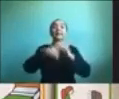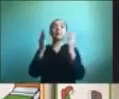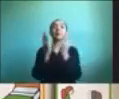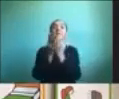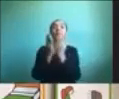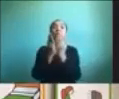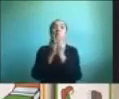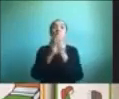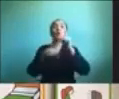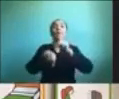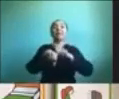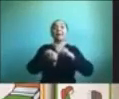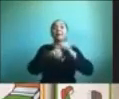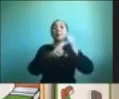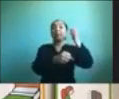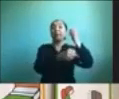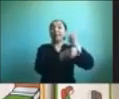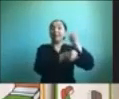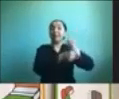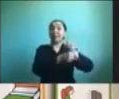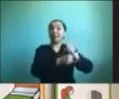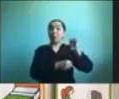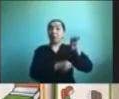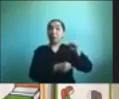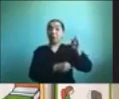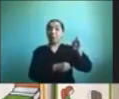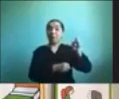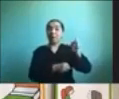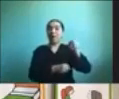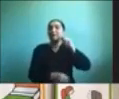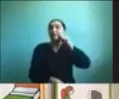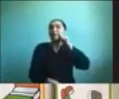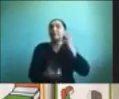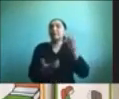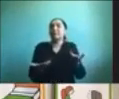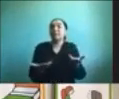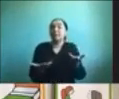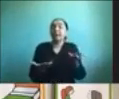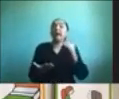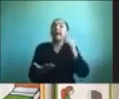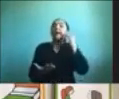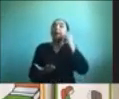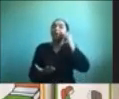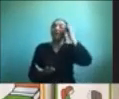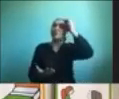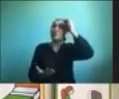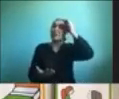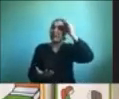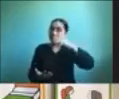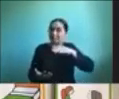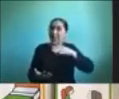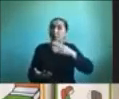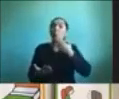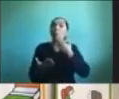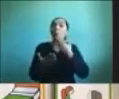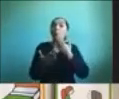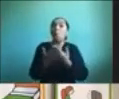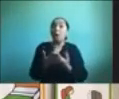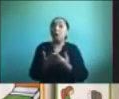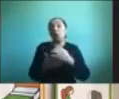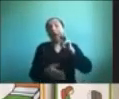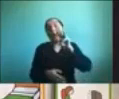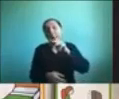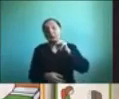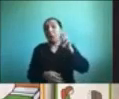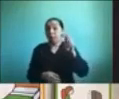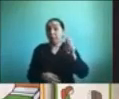¿qué significa eso? que el niño pueda saber en qué momento los papás están